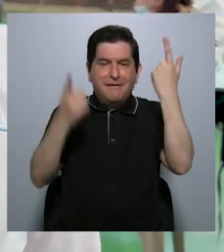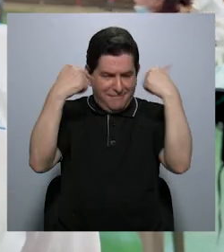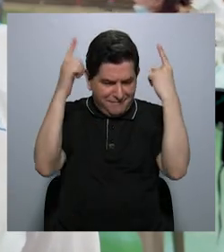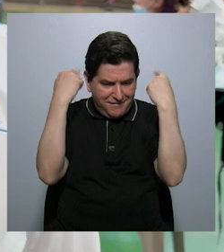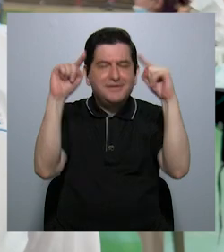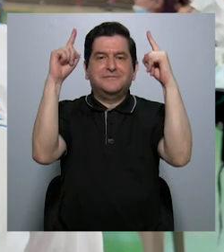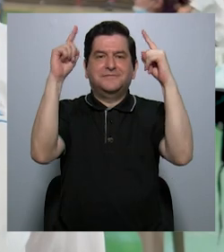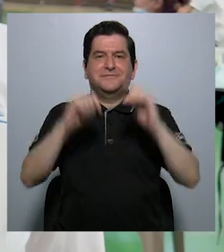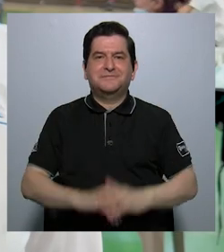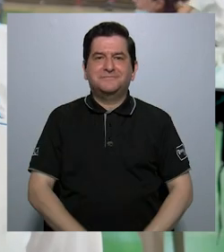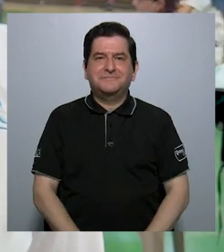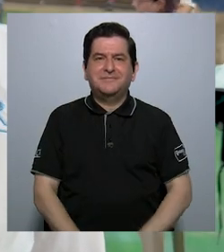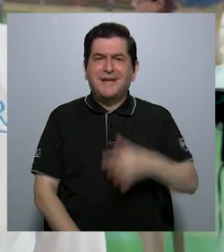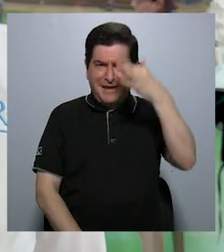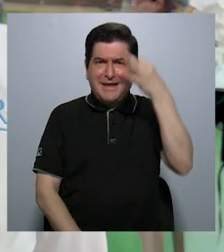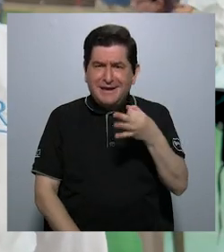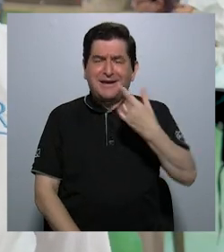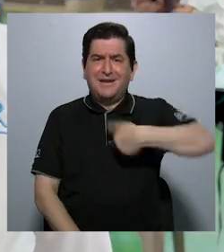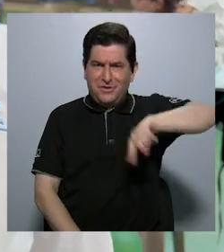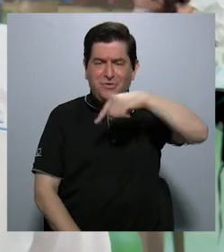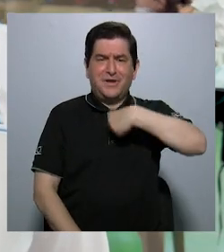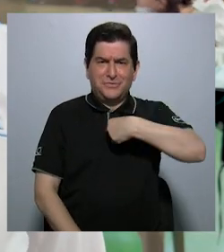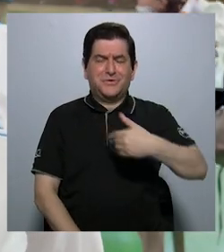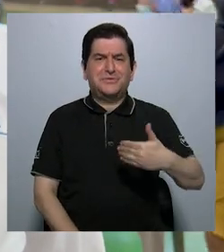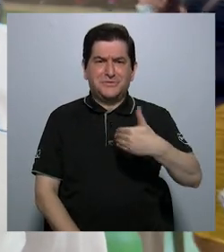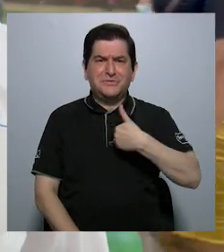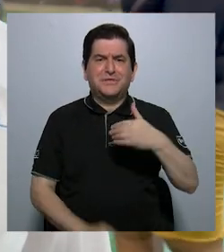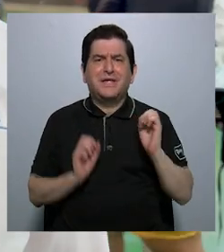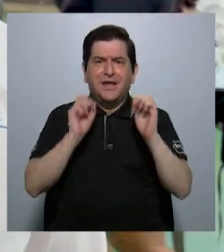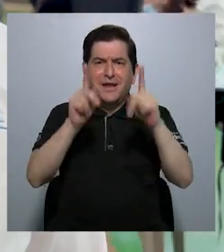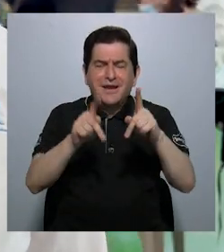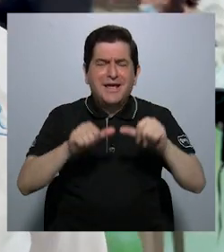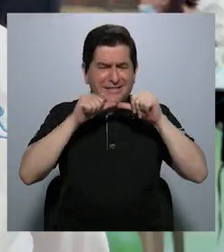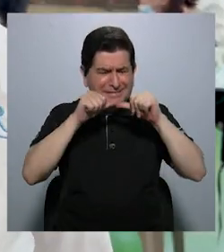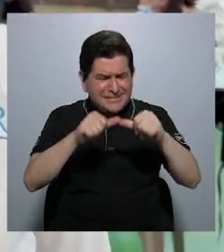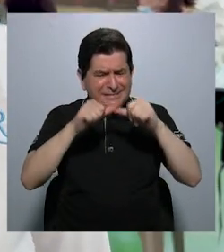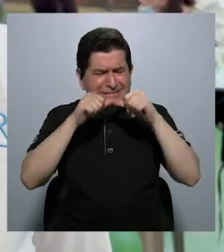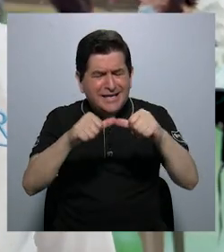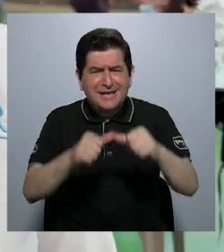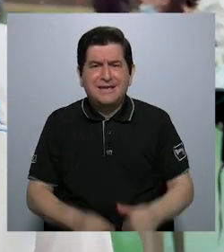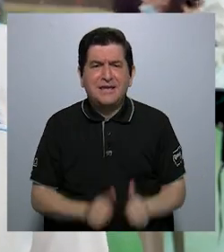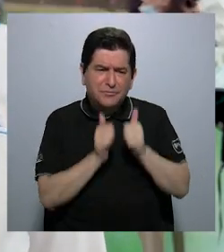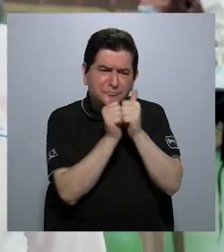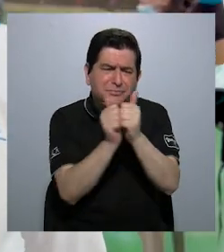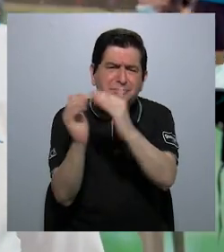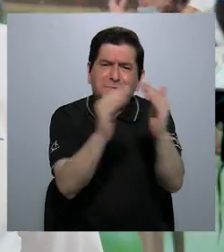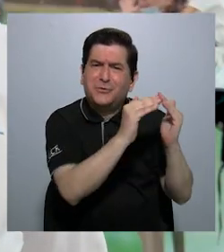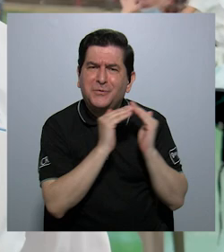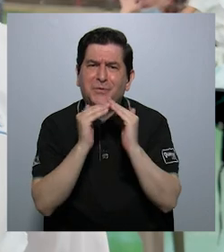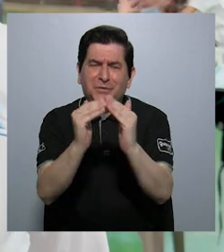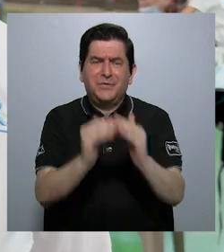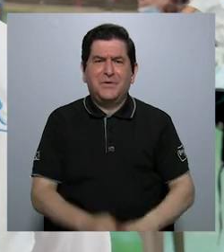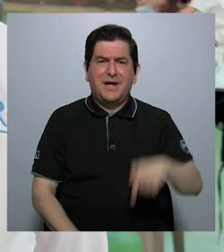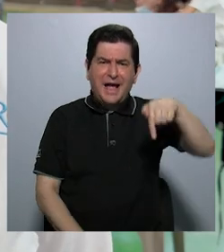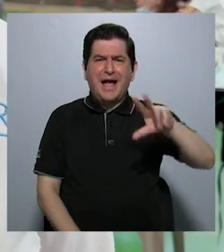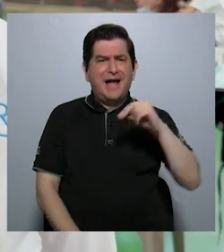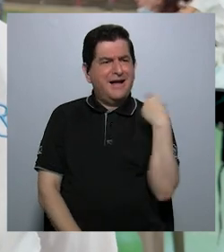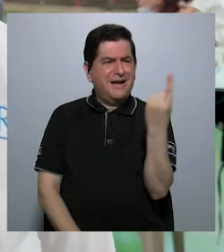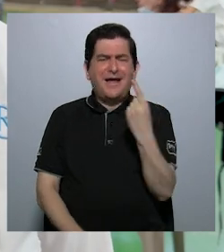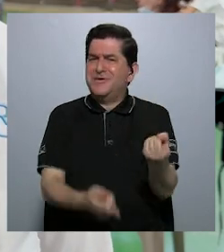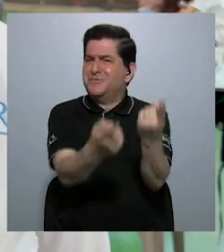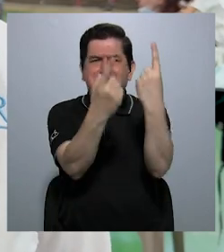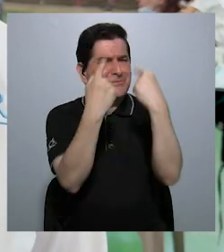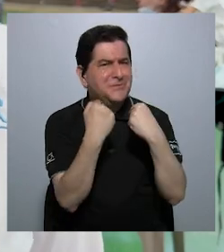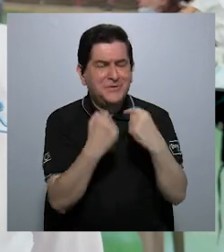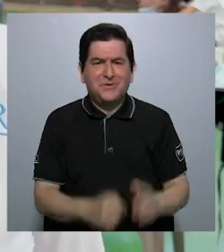todo un éxito, así que creo que tenemos la posibilidad de continuar estando con las comunidades. Aquí no solamente